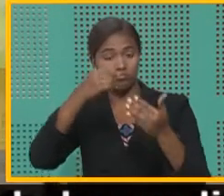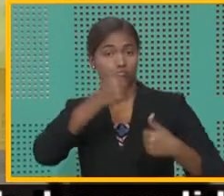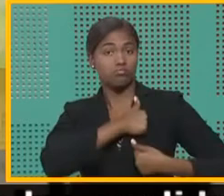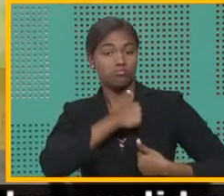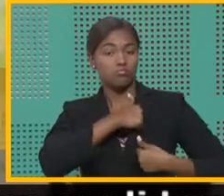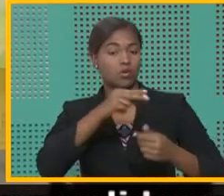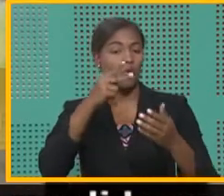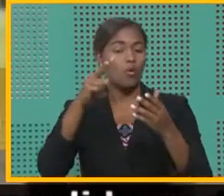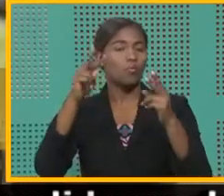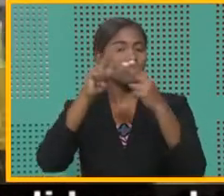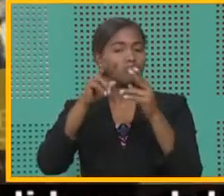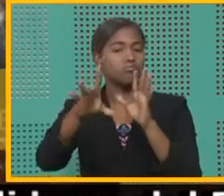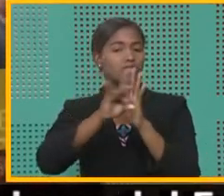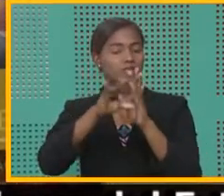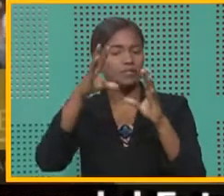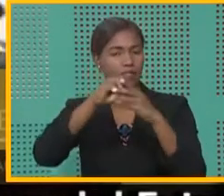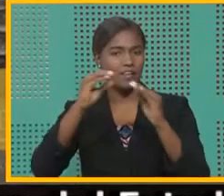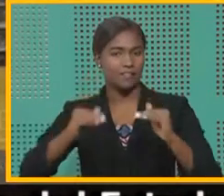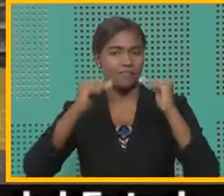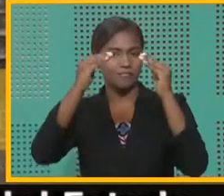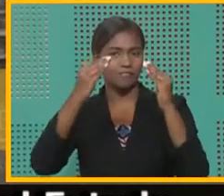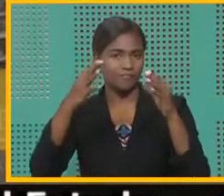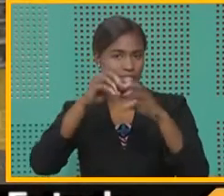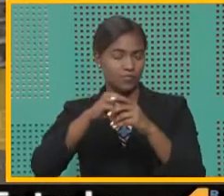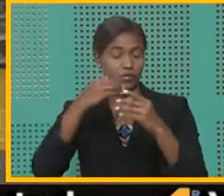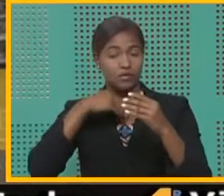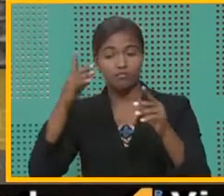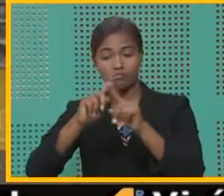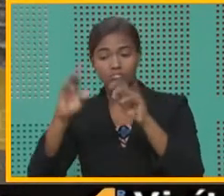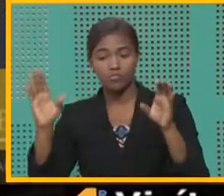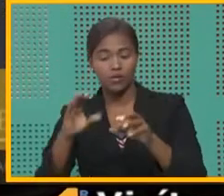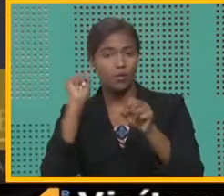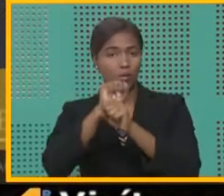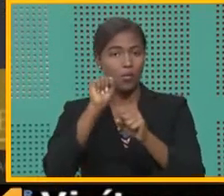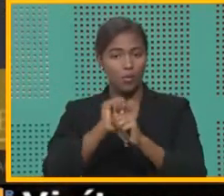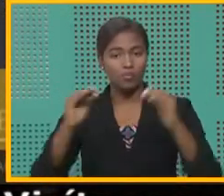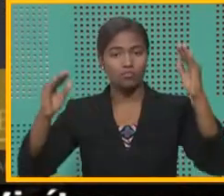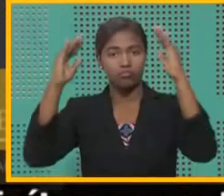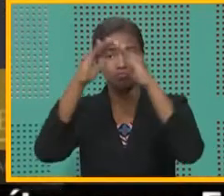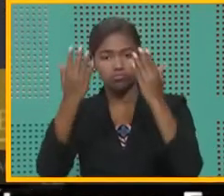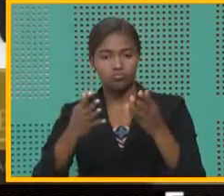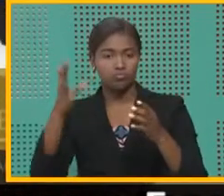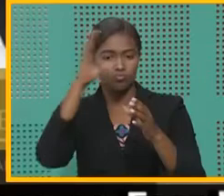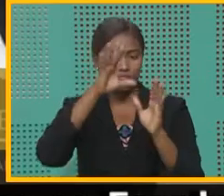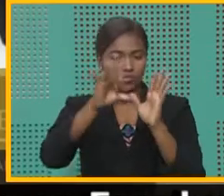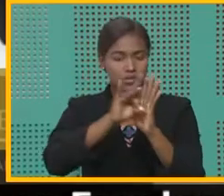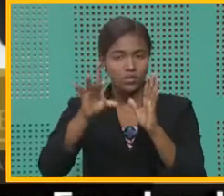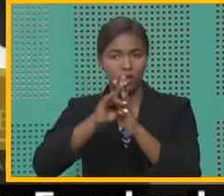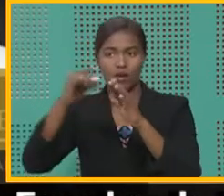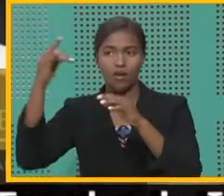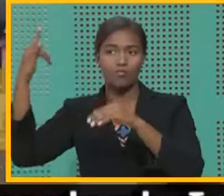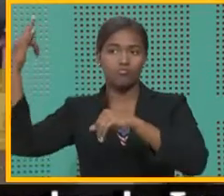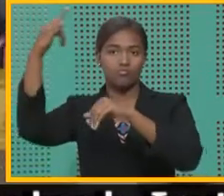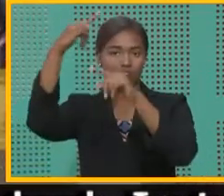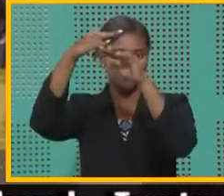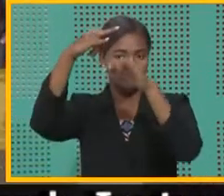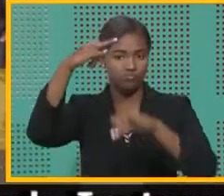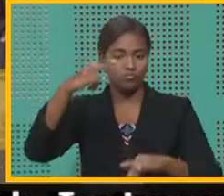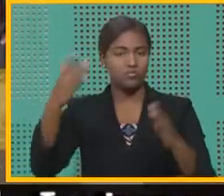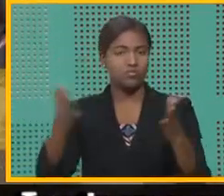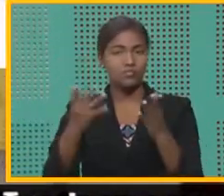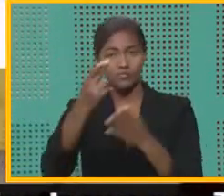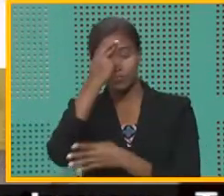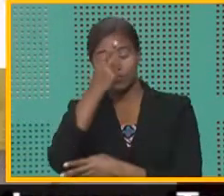el nivel superior, el que resalta capacitaciones de operaciones de montaña, cazadores, paracaidismo en la Fuerza Aérea de la República